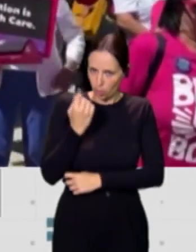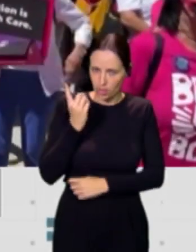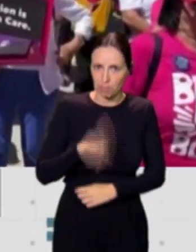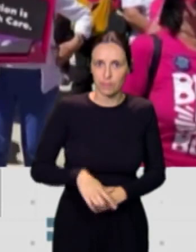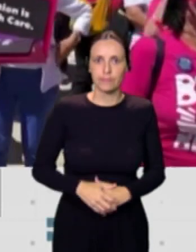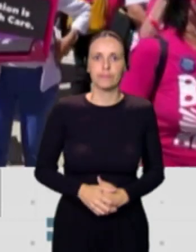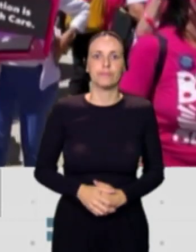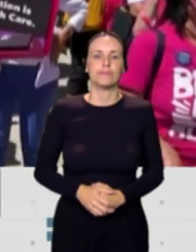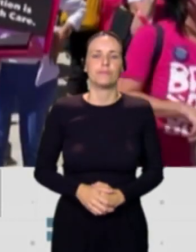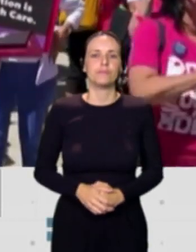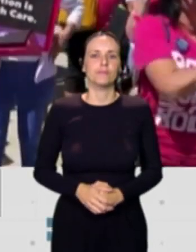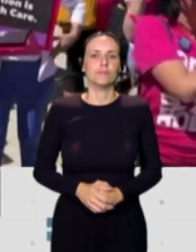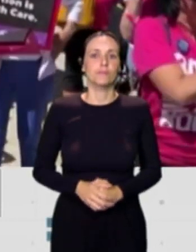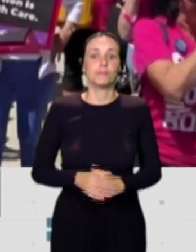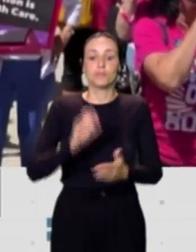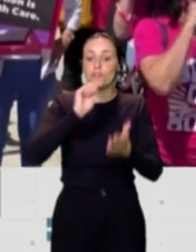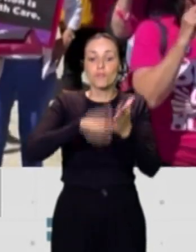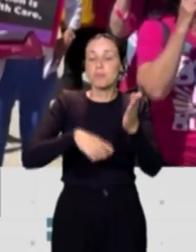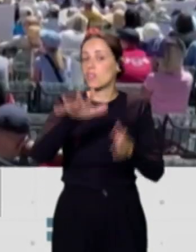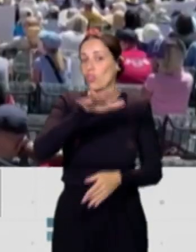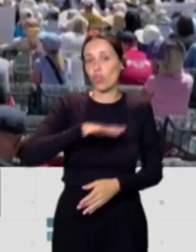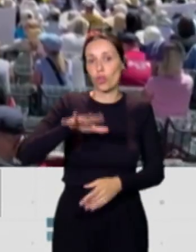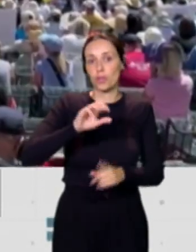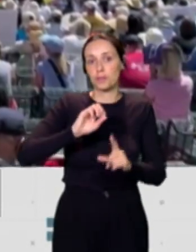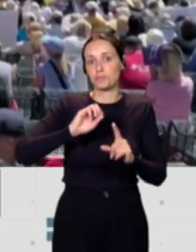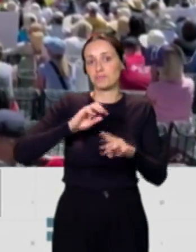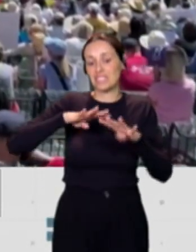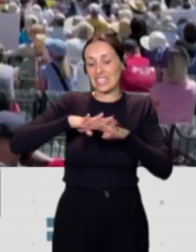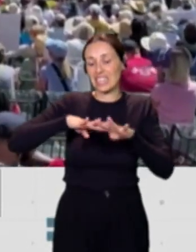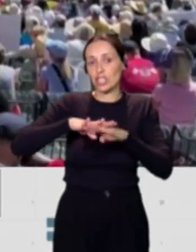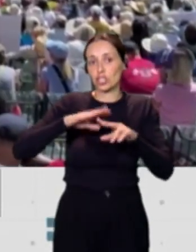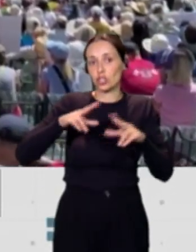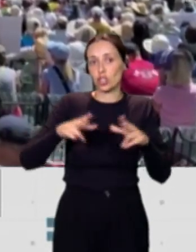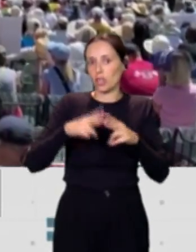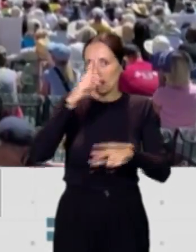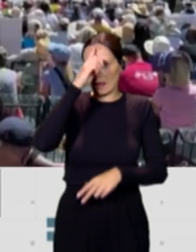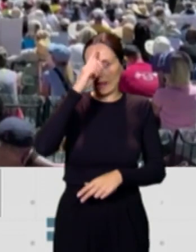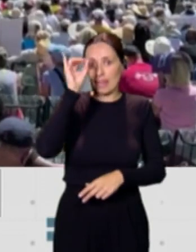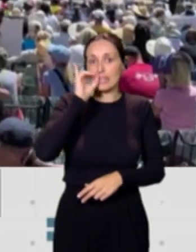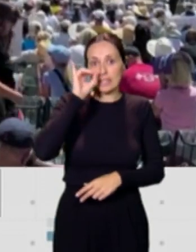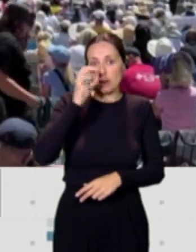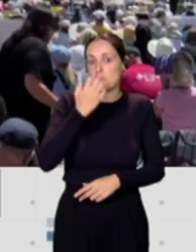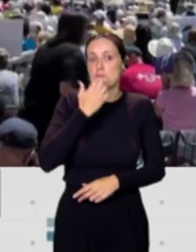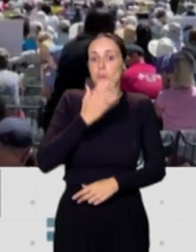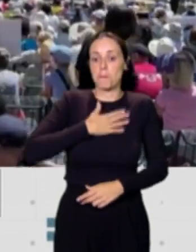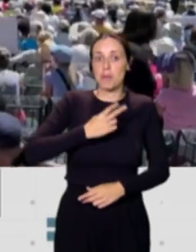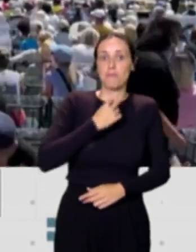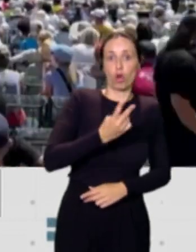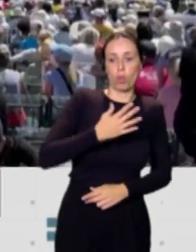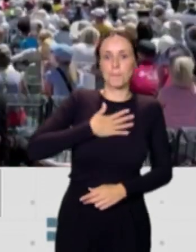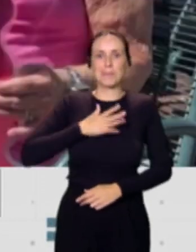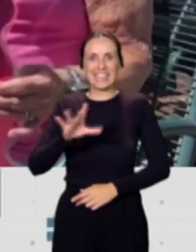Y donde pueden firmar es entrando en la red social, en el Instagram mismo de Mi Voz, Decisión. Y ahí en